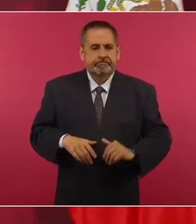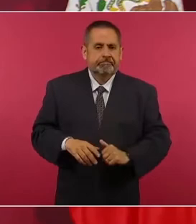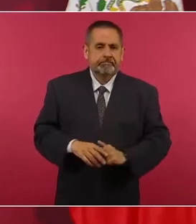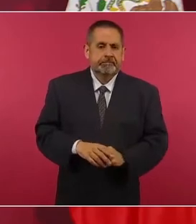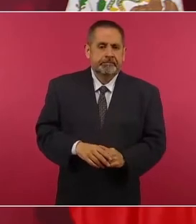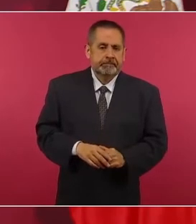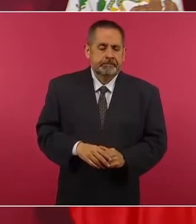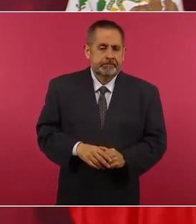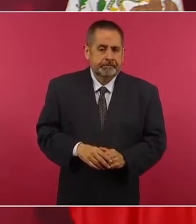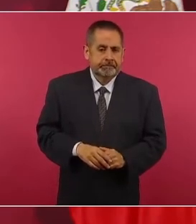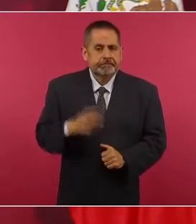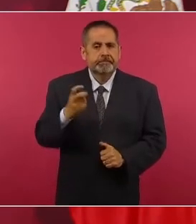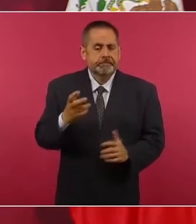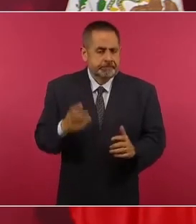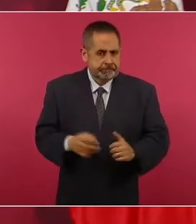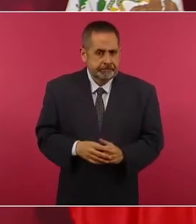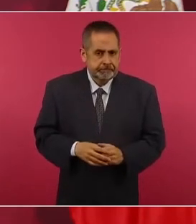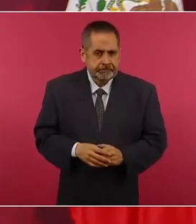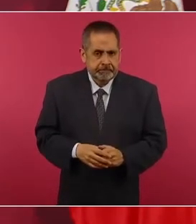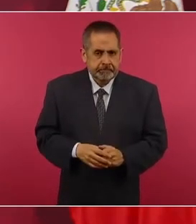Entonces, a ver,